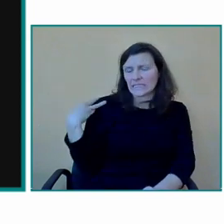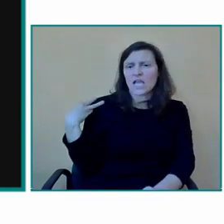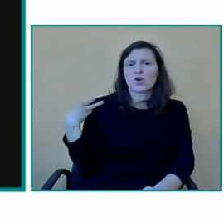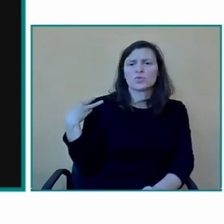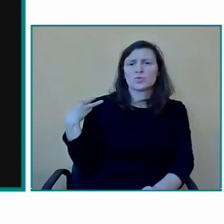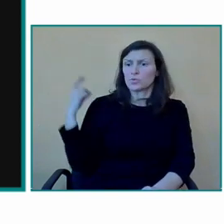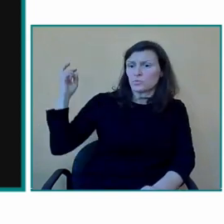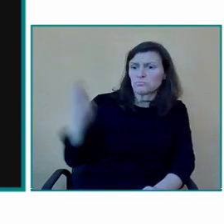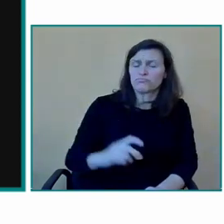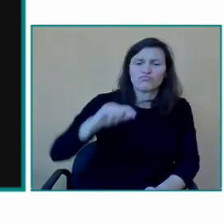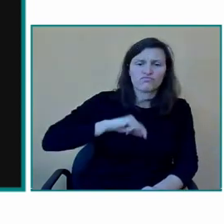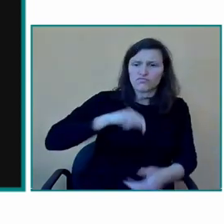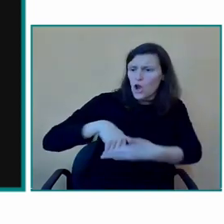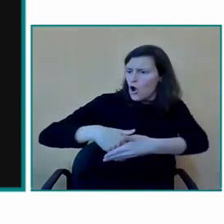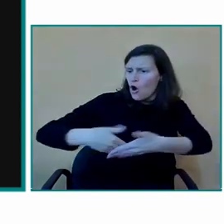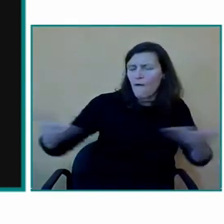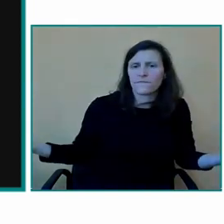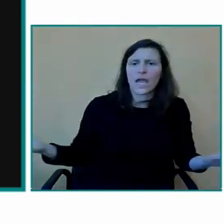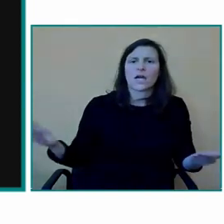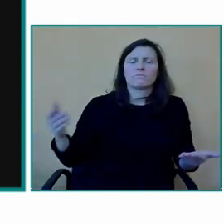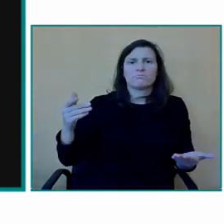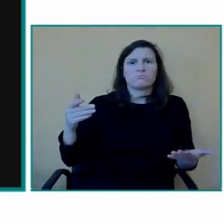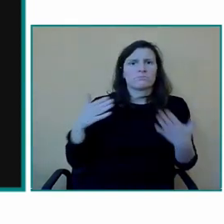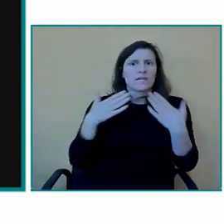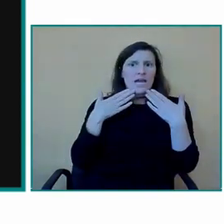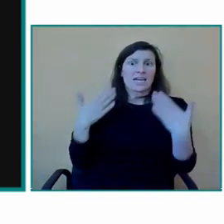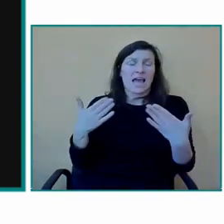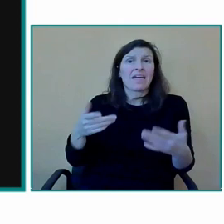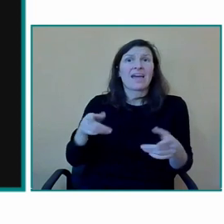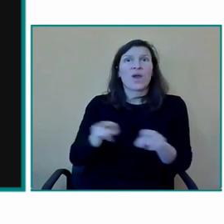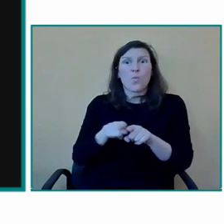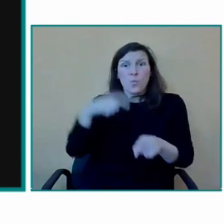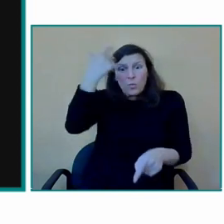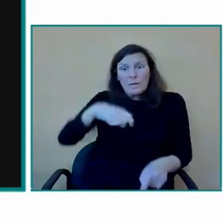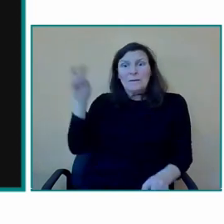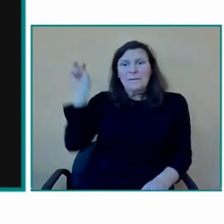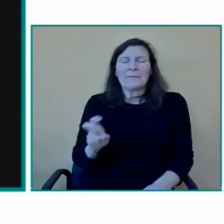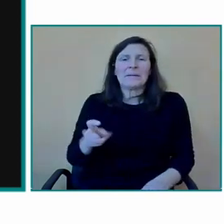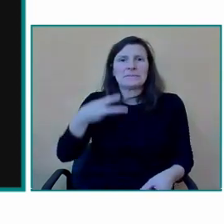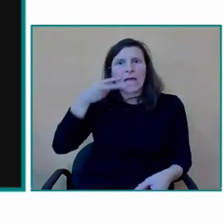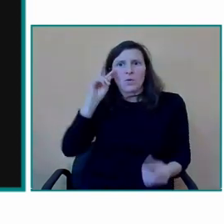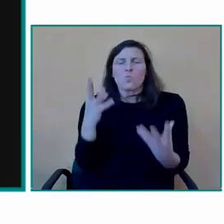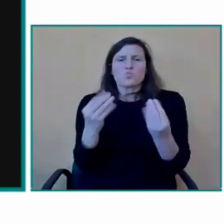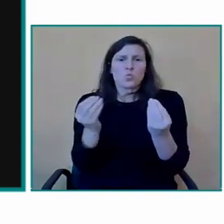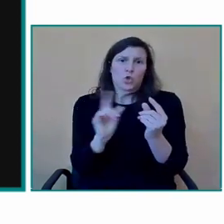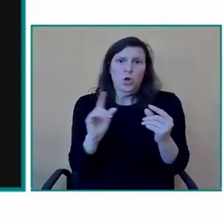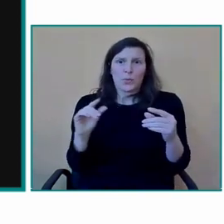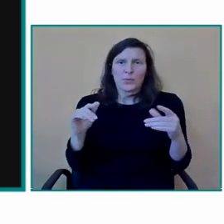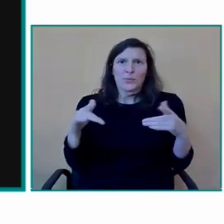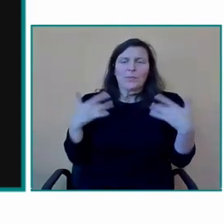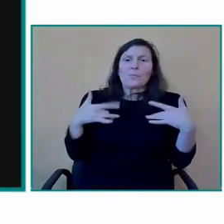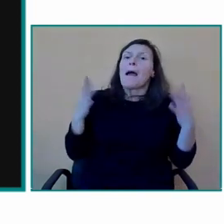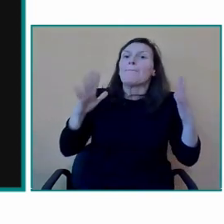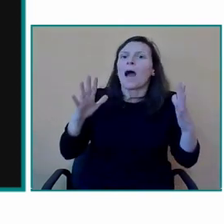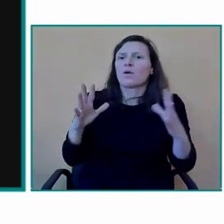me ofreció la oportunidad quizás no vio mucha experiencia pero sí mucho entusiasmo y espero transmitir a ustedes gracias a